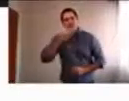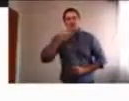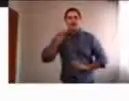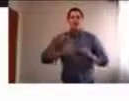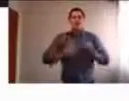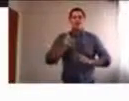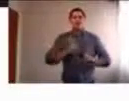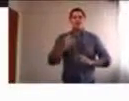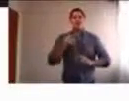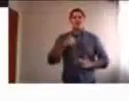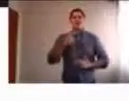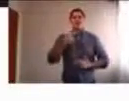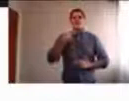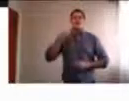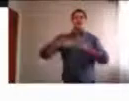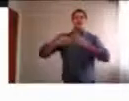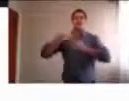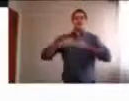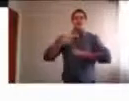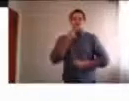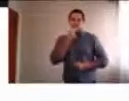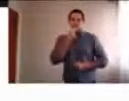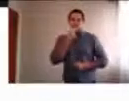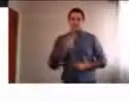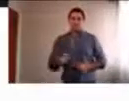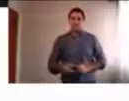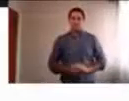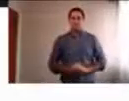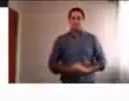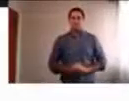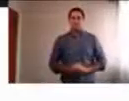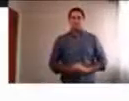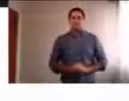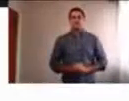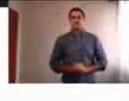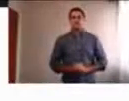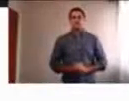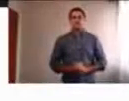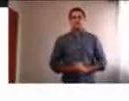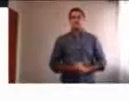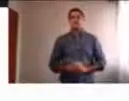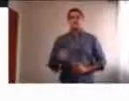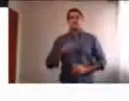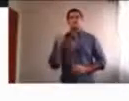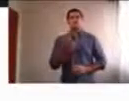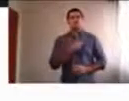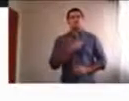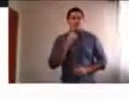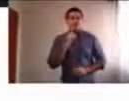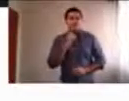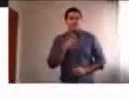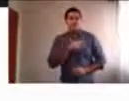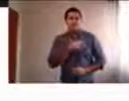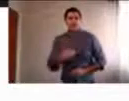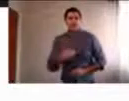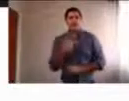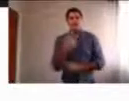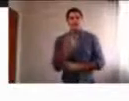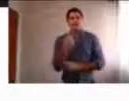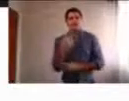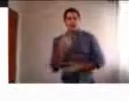cuento esto que me parece que es significativo. Yo tengo dos hijos, una hija de 21 y otro varón de 19,